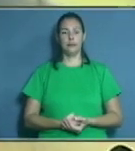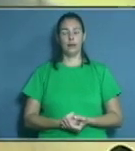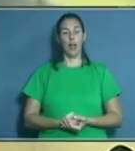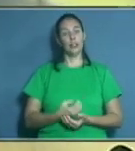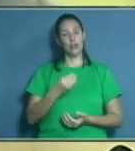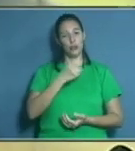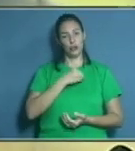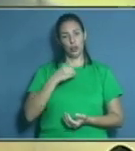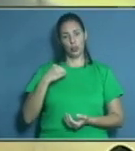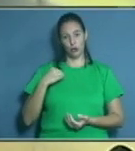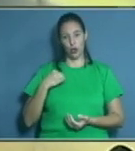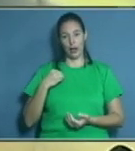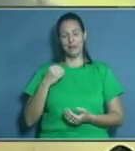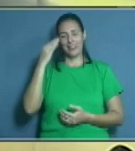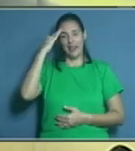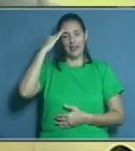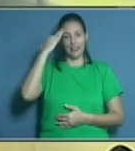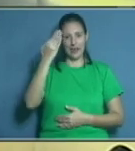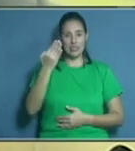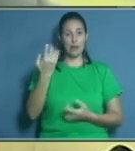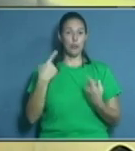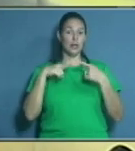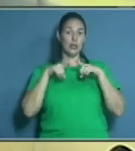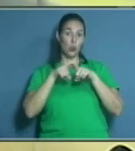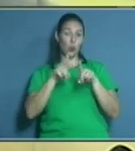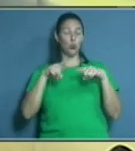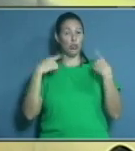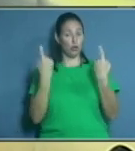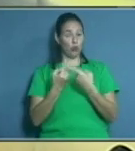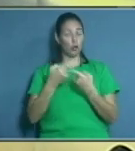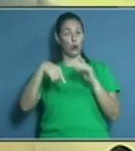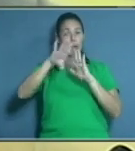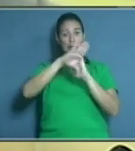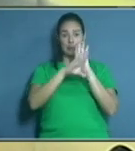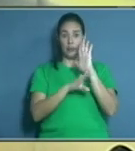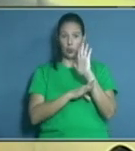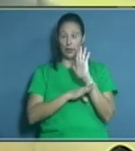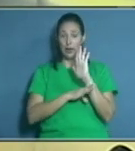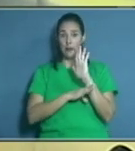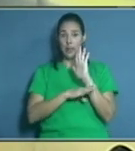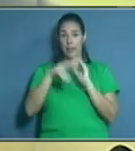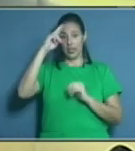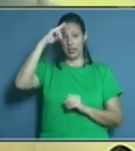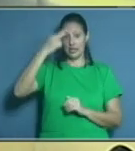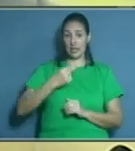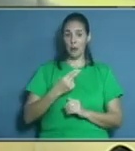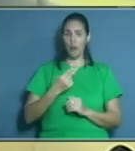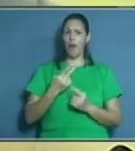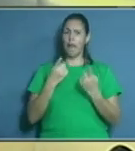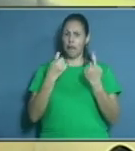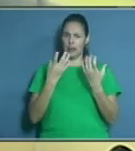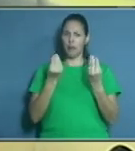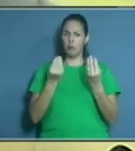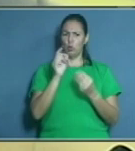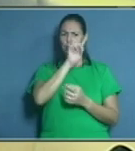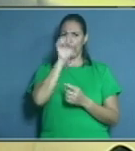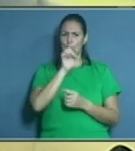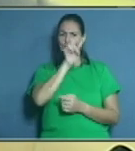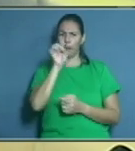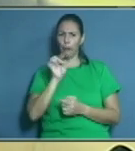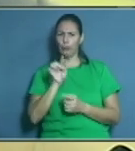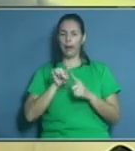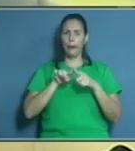Mildred Gutiérrez Segura, gracias por acompañarnos en esta entrega de Mitos de la Salud. Quedan muchísimas preguntas, le digo, así que